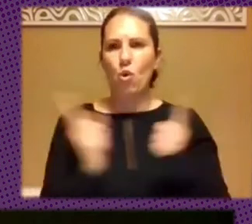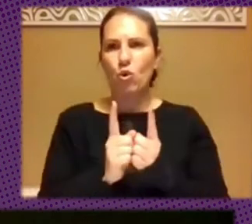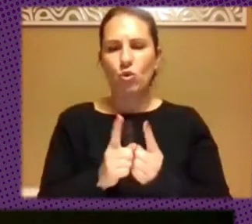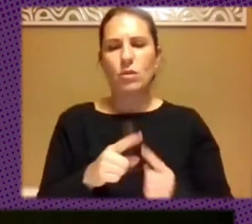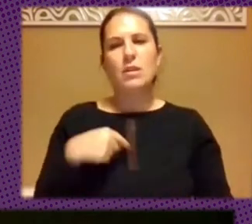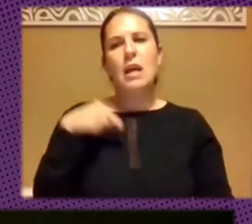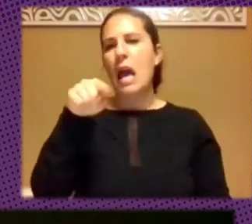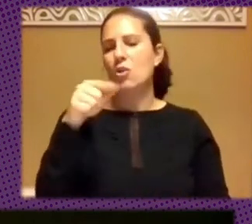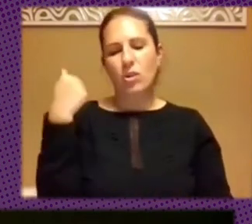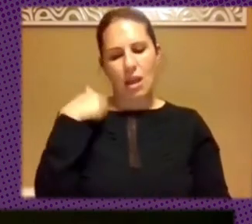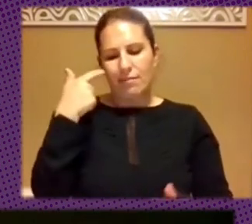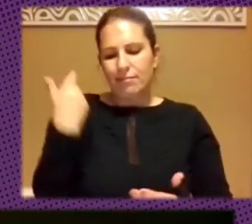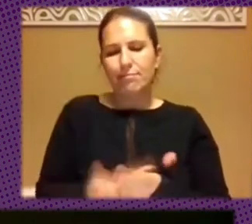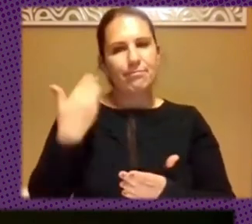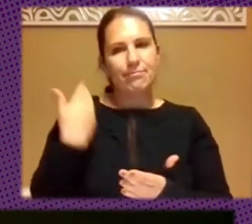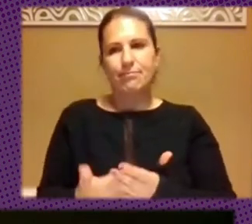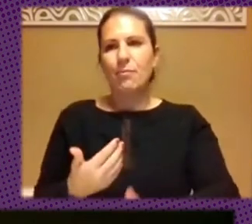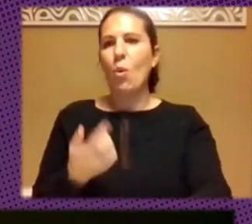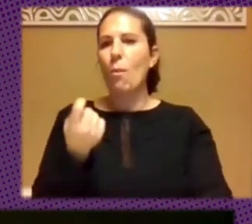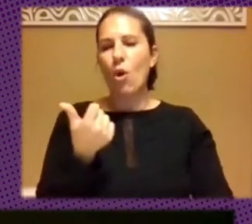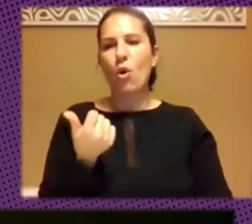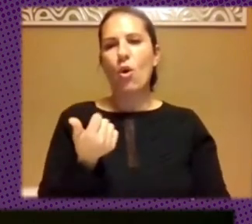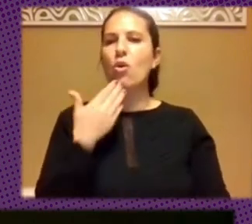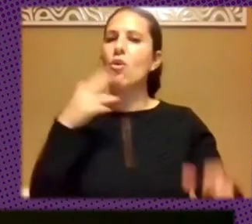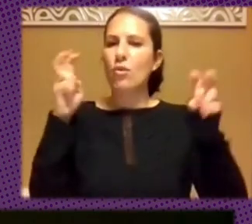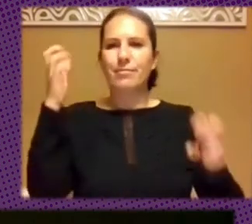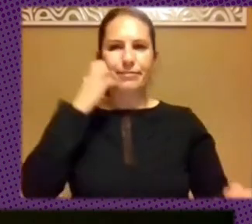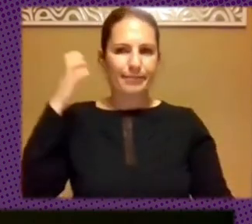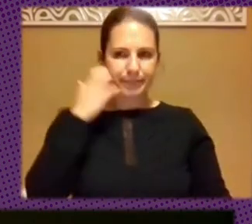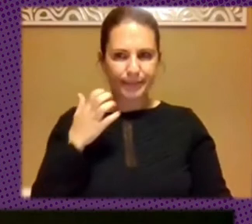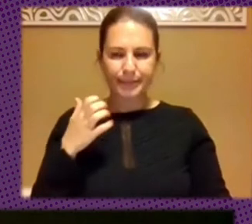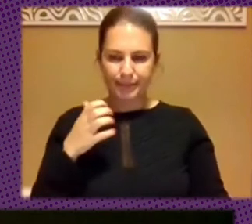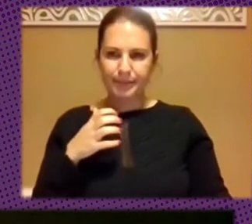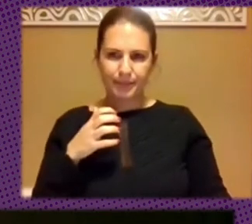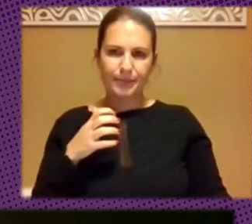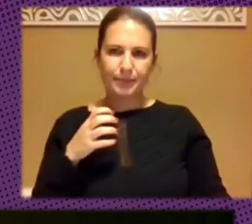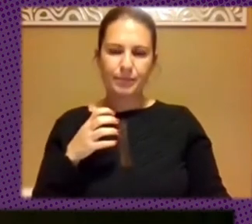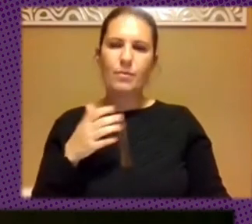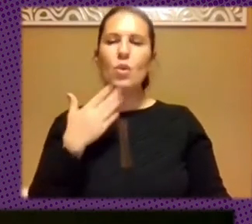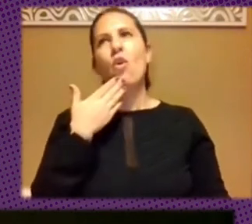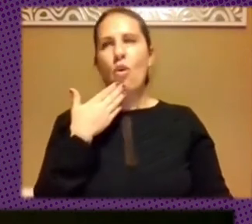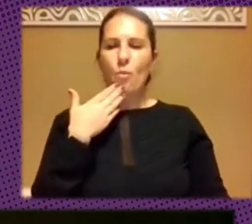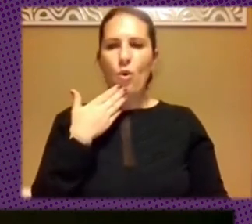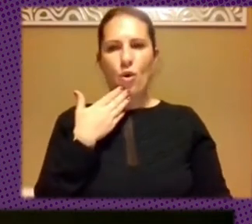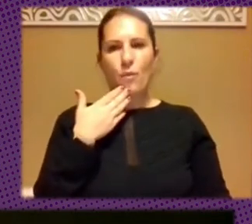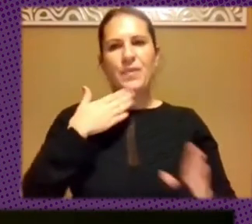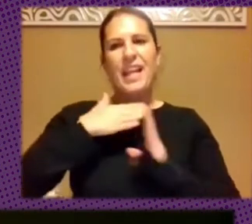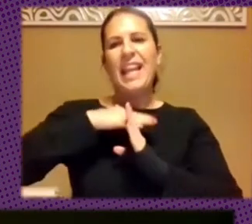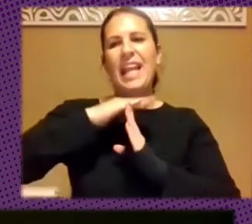ya mostraba una actividad que era un poco, decimos, extraña. O, por lo menos, que presentabas algún nivel